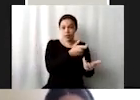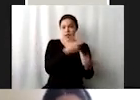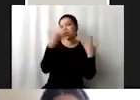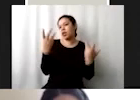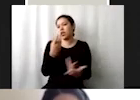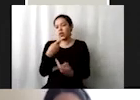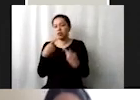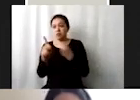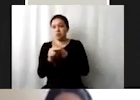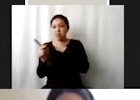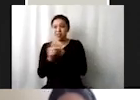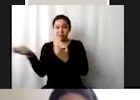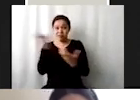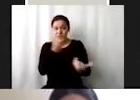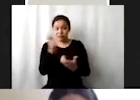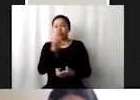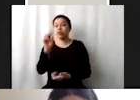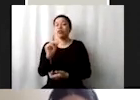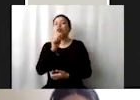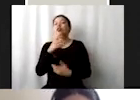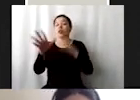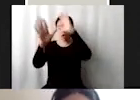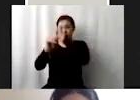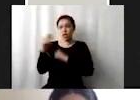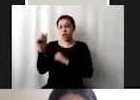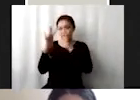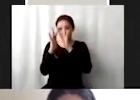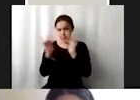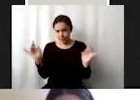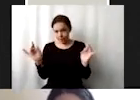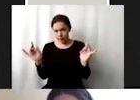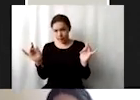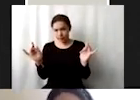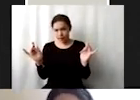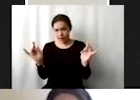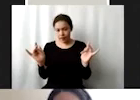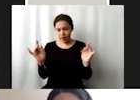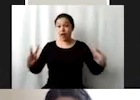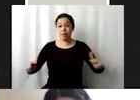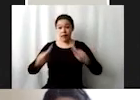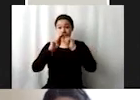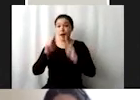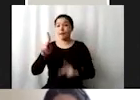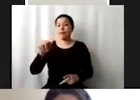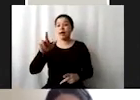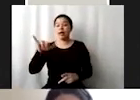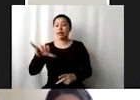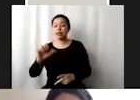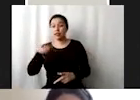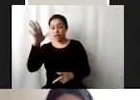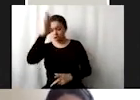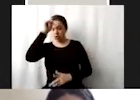los casos y otro más que es el acuerdo de París el acuerdo de París es el acuerdo climático de la agenda